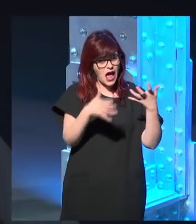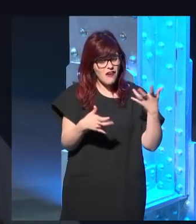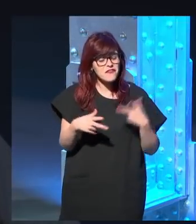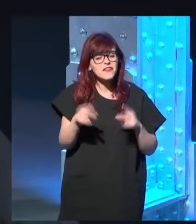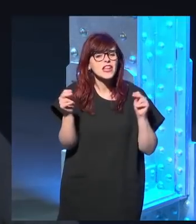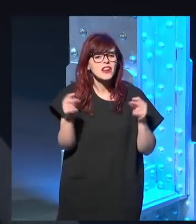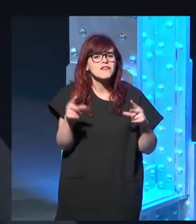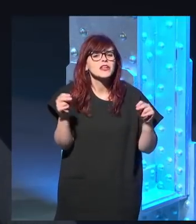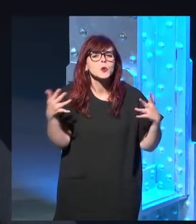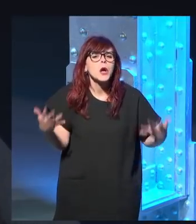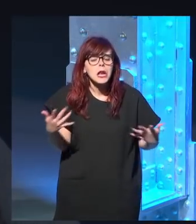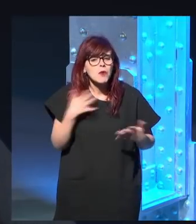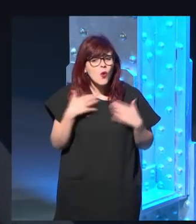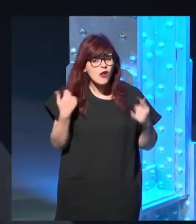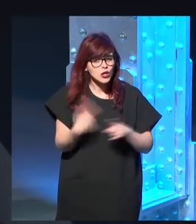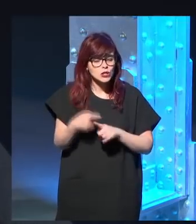cosa.